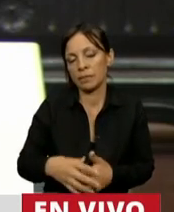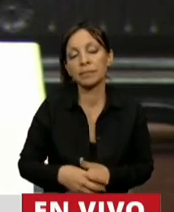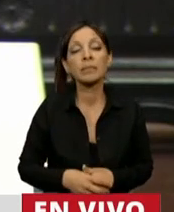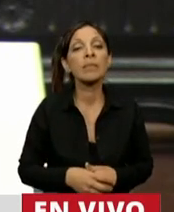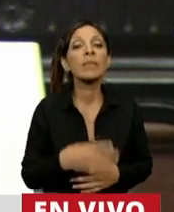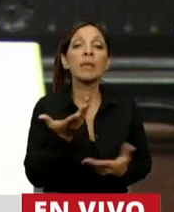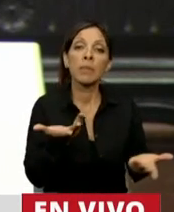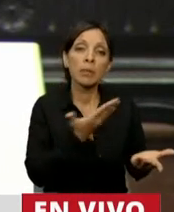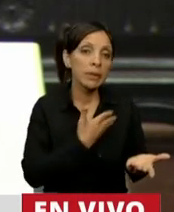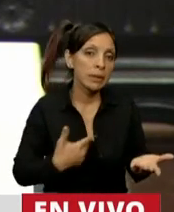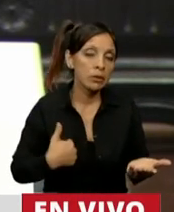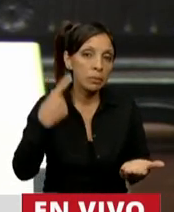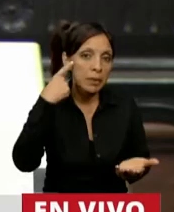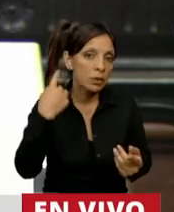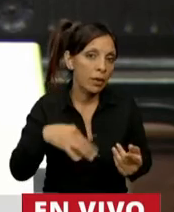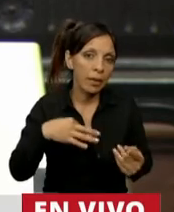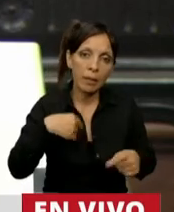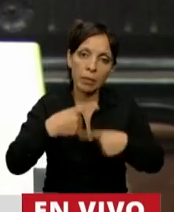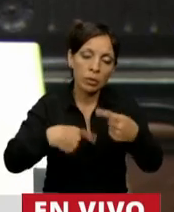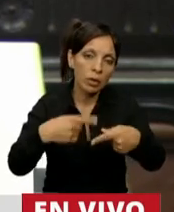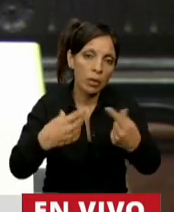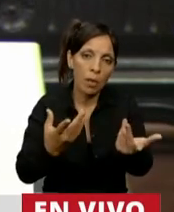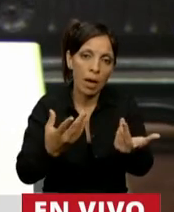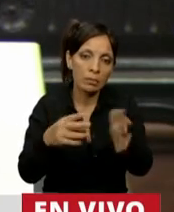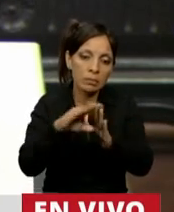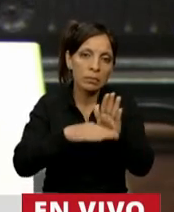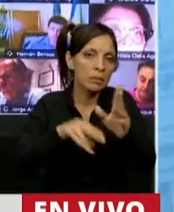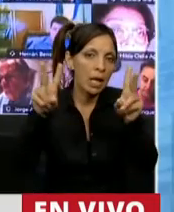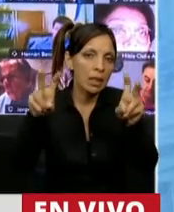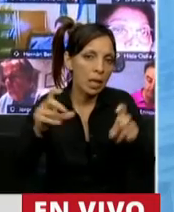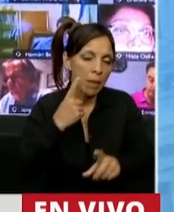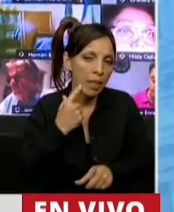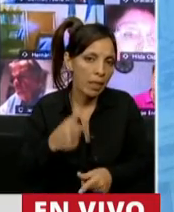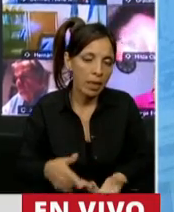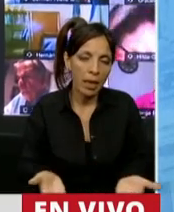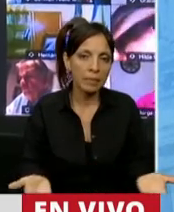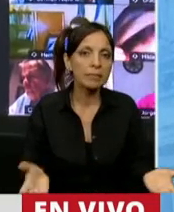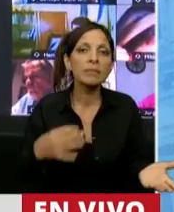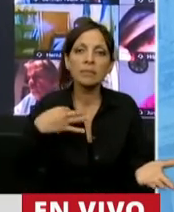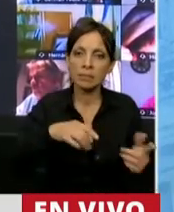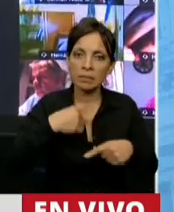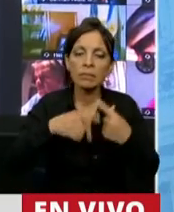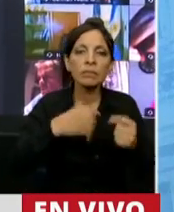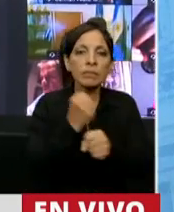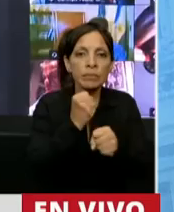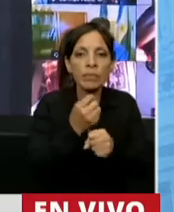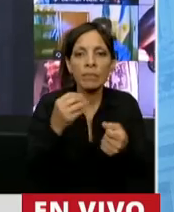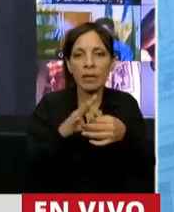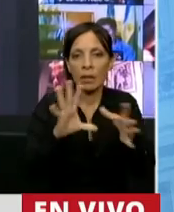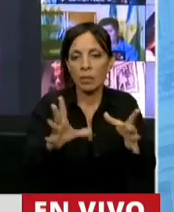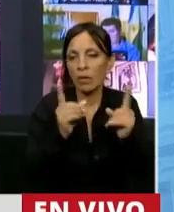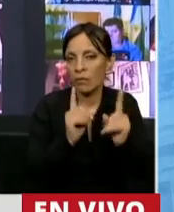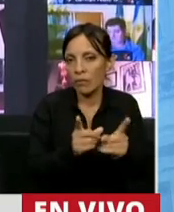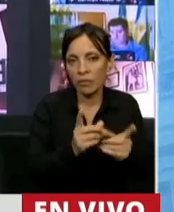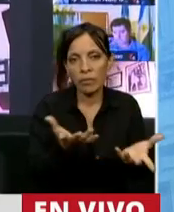que tenemos que avanzar en el orden del día, creo que tenemos que seguir trabajando para que esta democracia funcione,